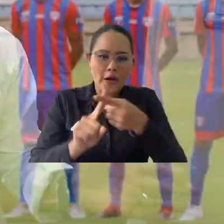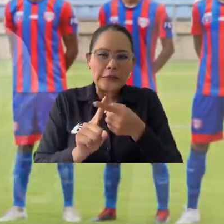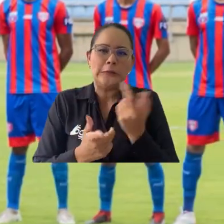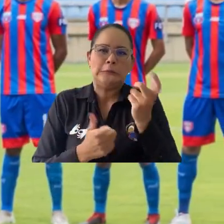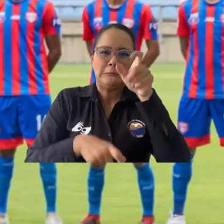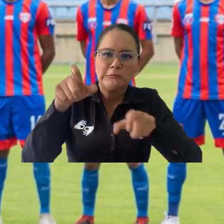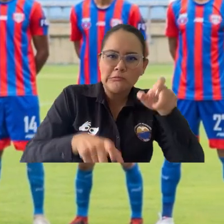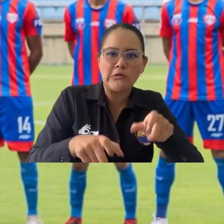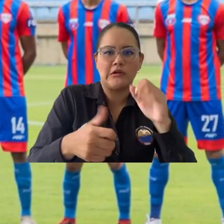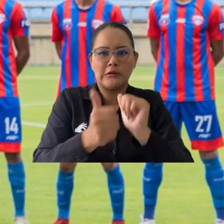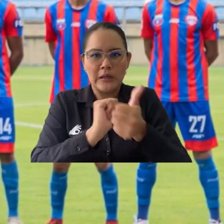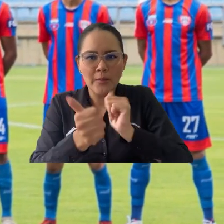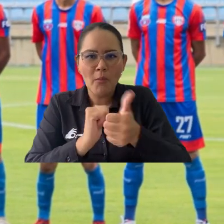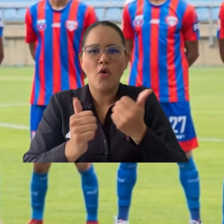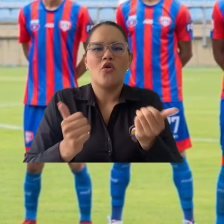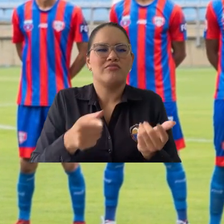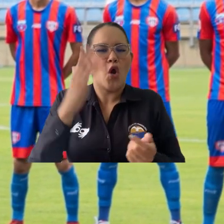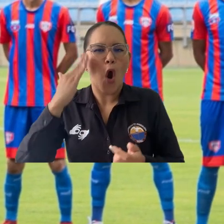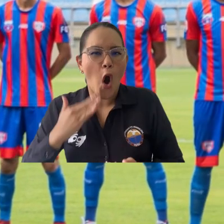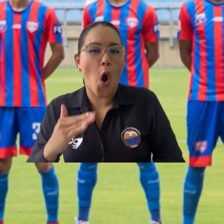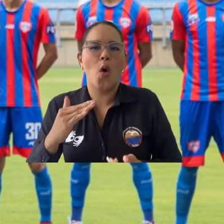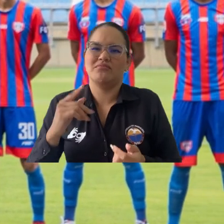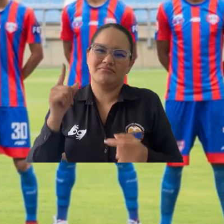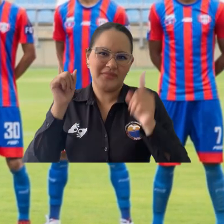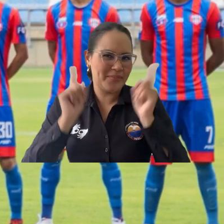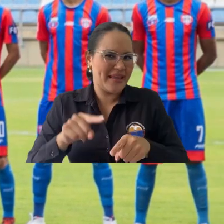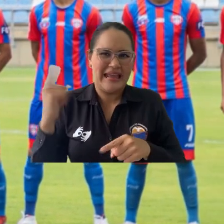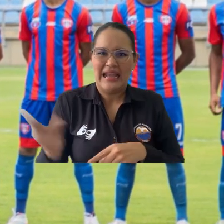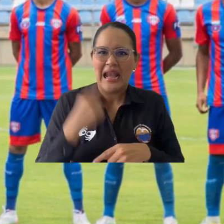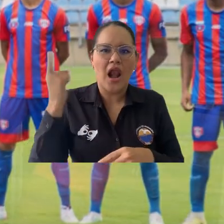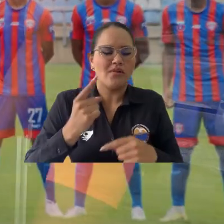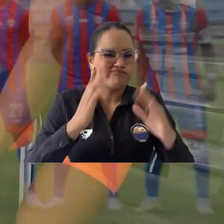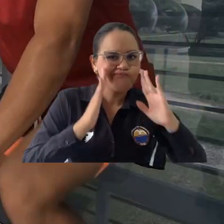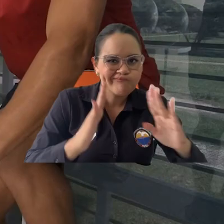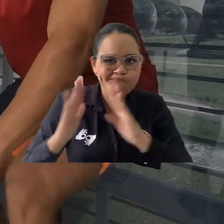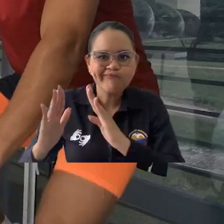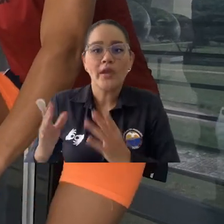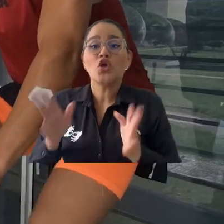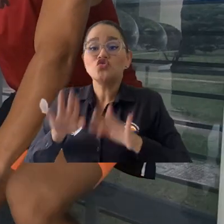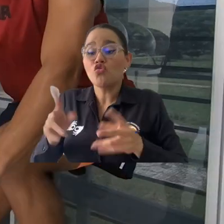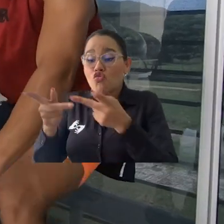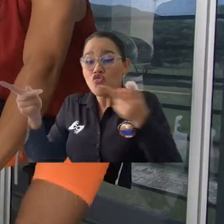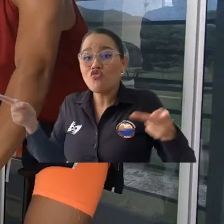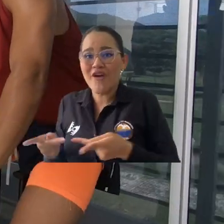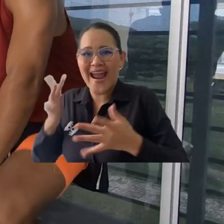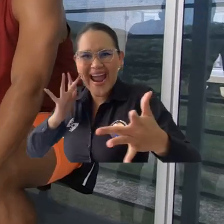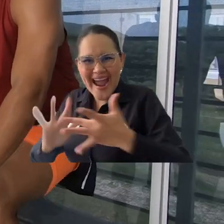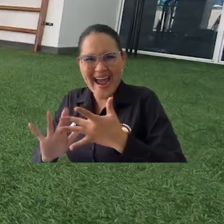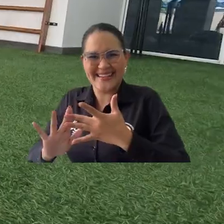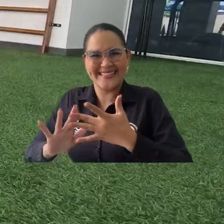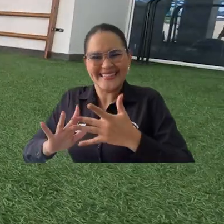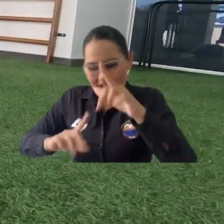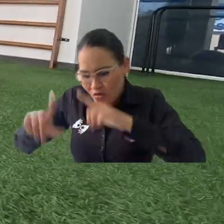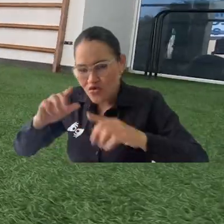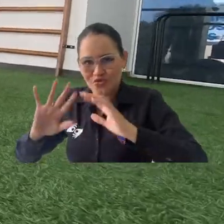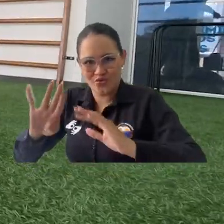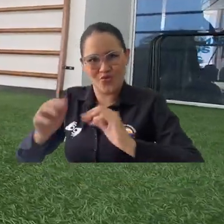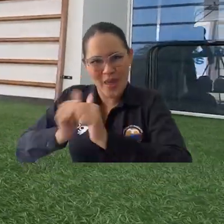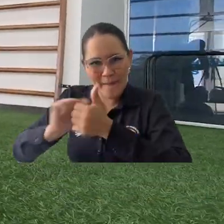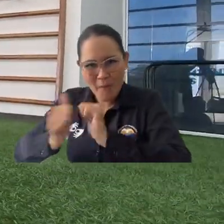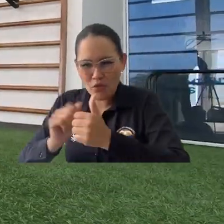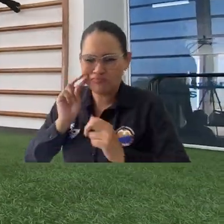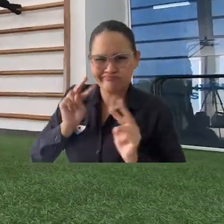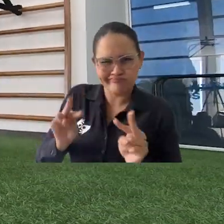divisiones menores como del equipo profesional, complementar y ofrecer servicios especializados a través del Centro de Alto Rendimiento para monitorear el